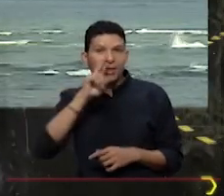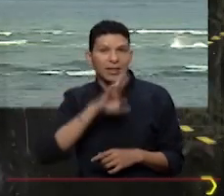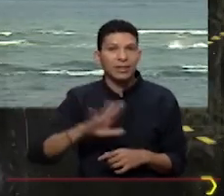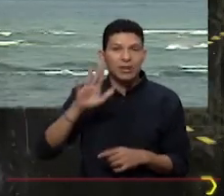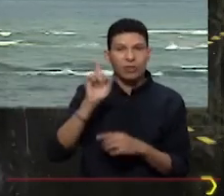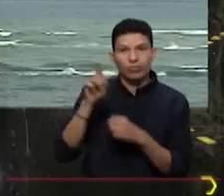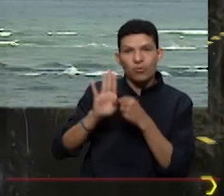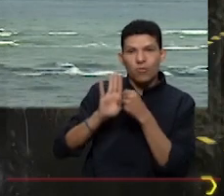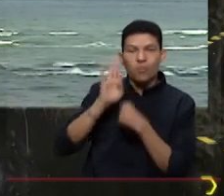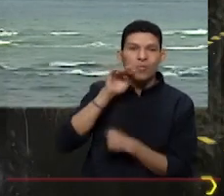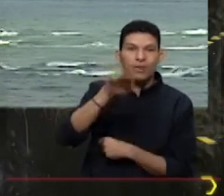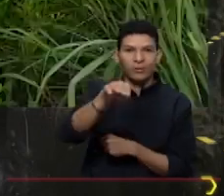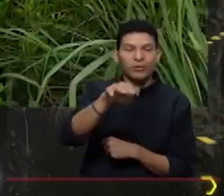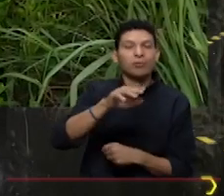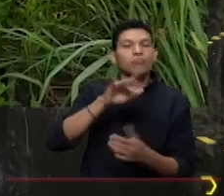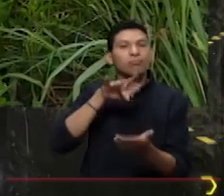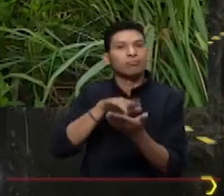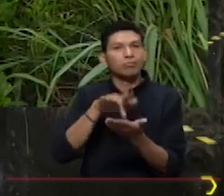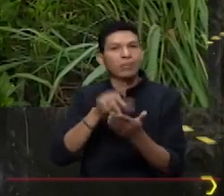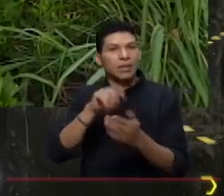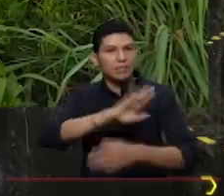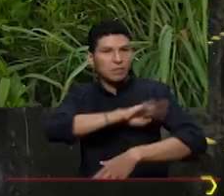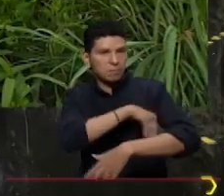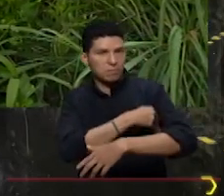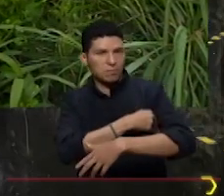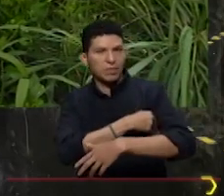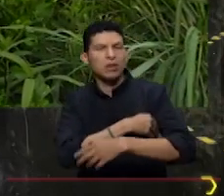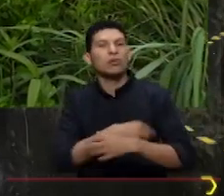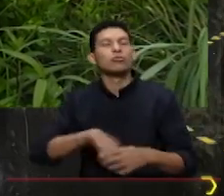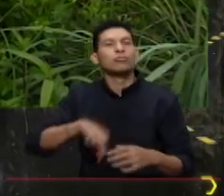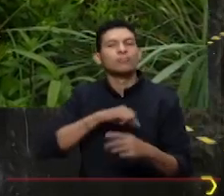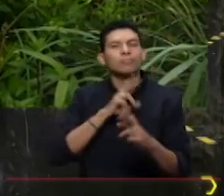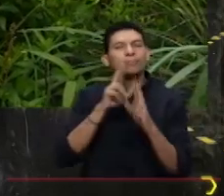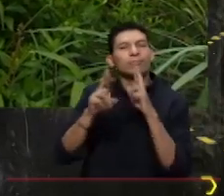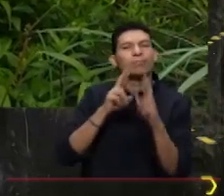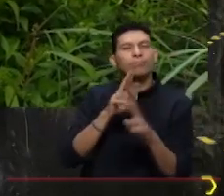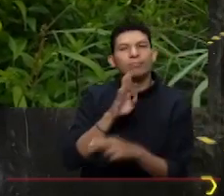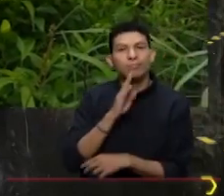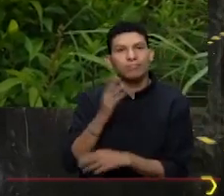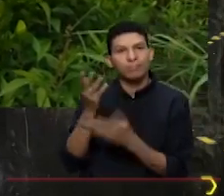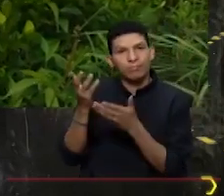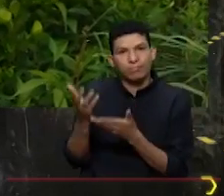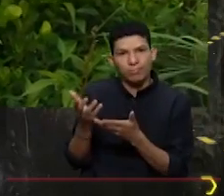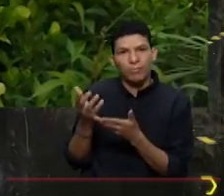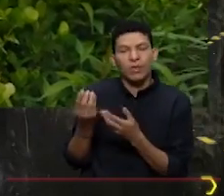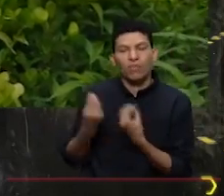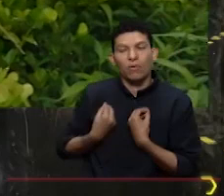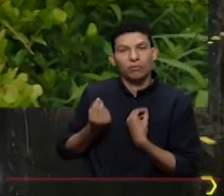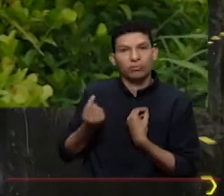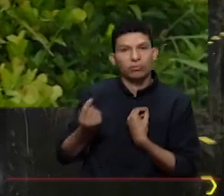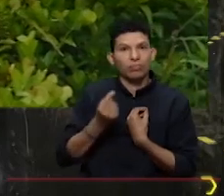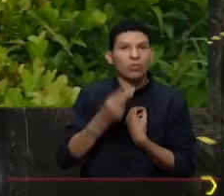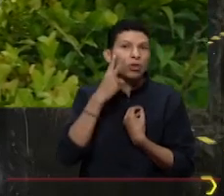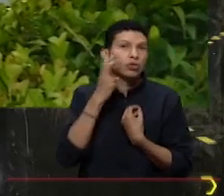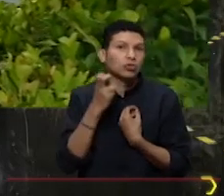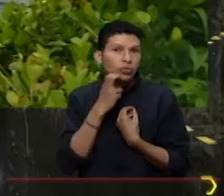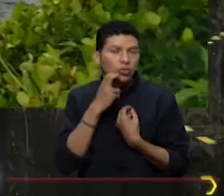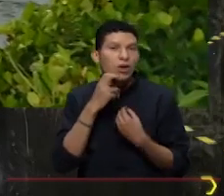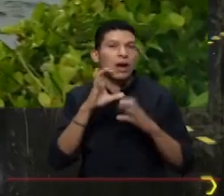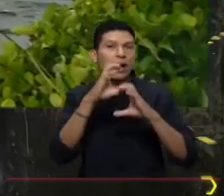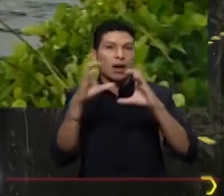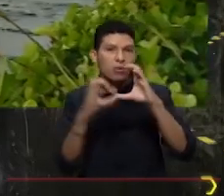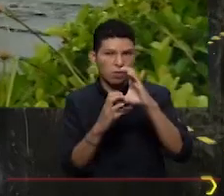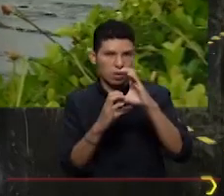Buenaventura, donde participa el Ministerio, también estamos relacionándonos con nuestros vecinos de Chocó y